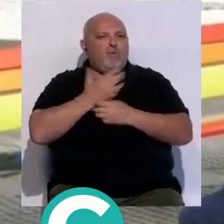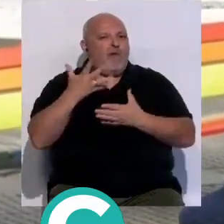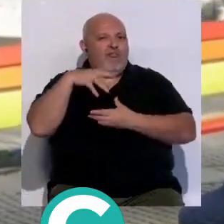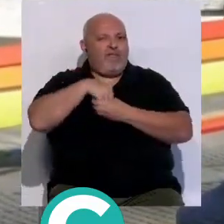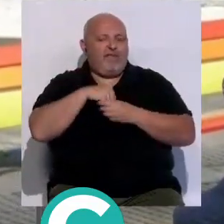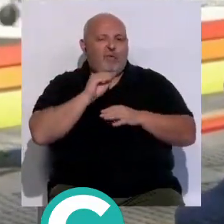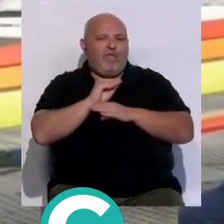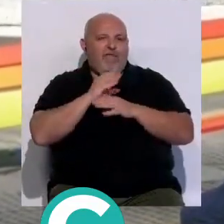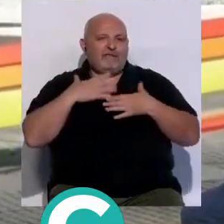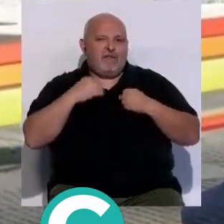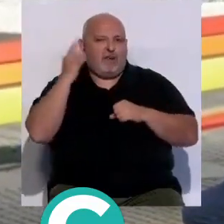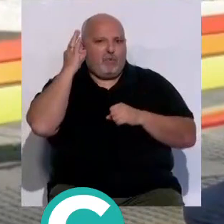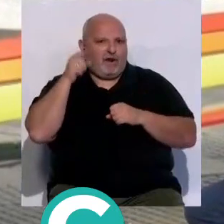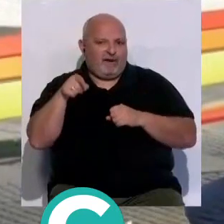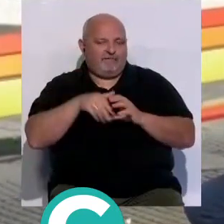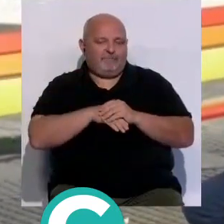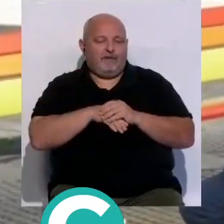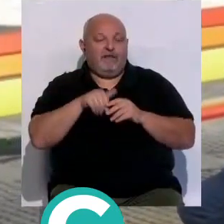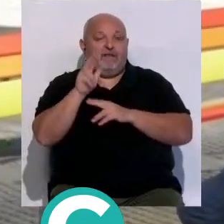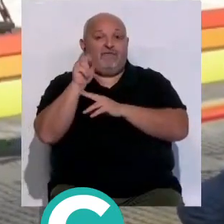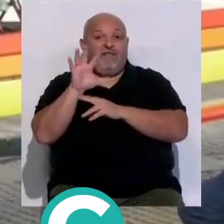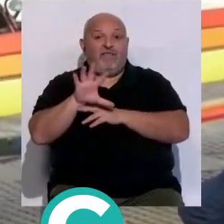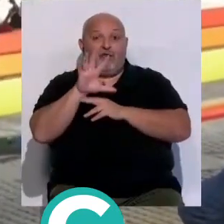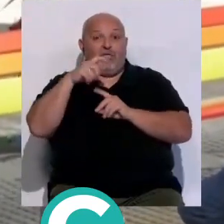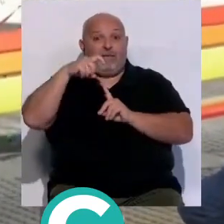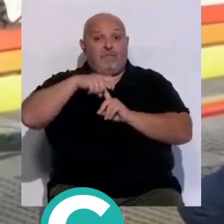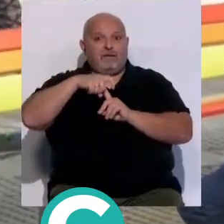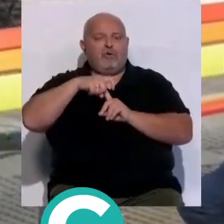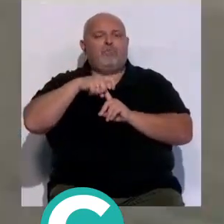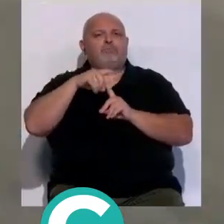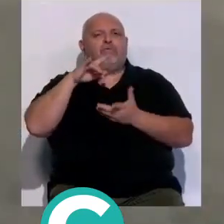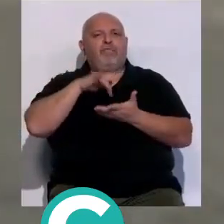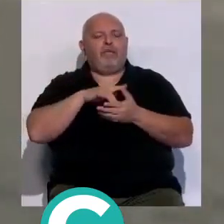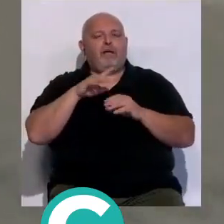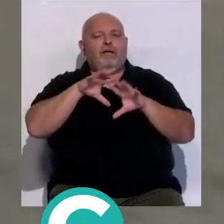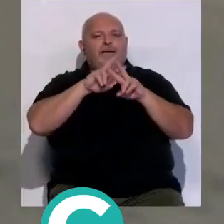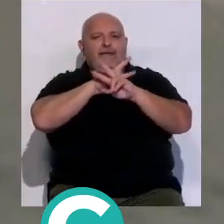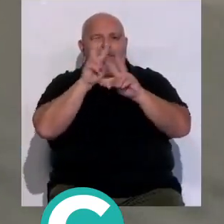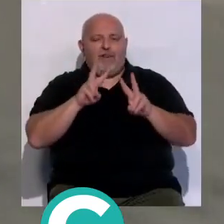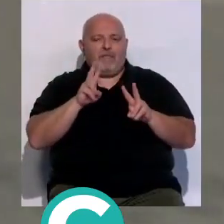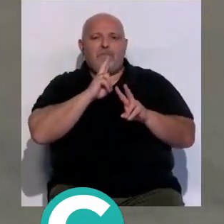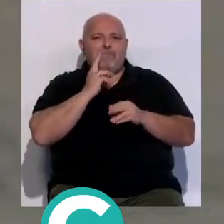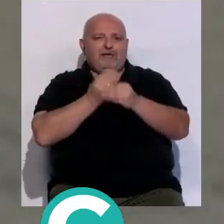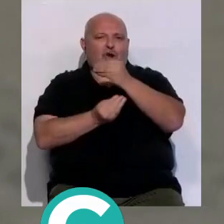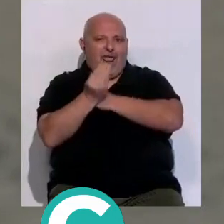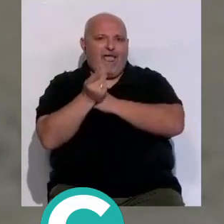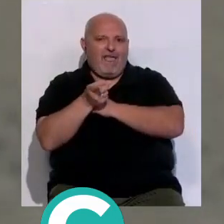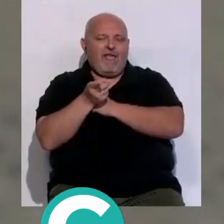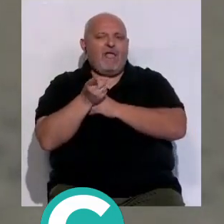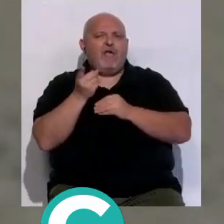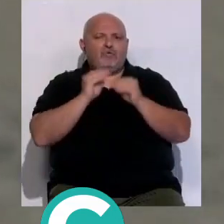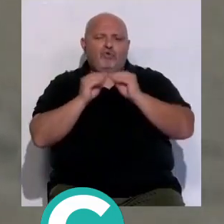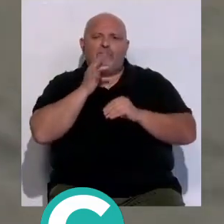cuidado de la salud de la mujer Este viernes 5 de mayo se ha conmemorado el día internacional de la matrona y hay mucho que